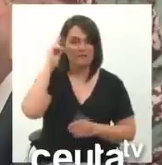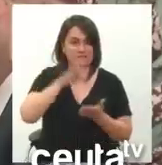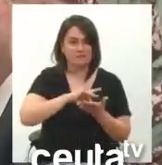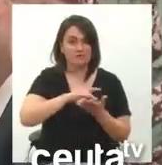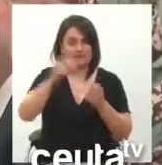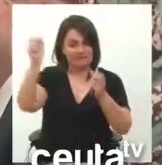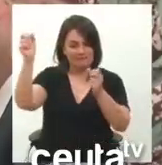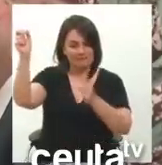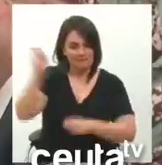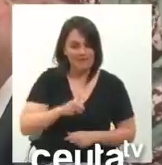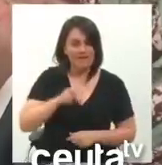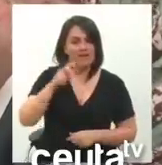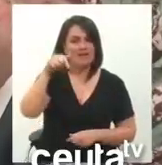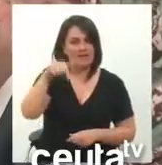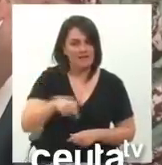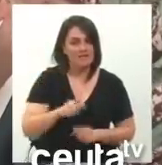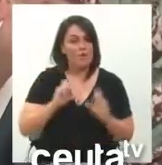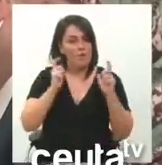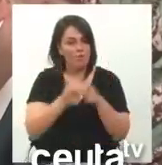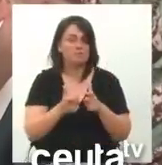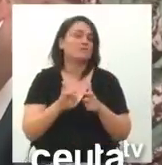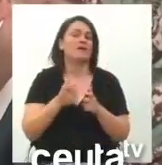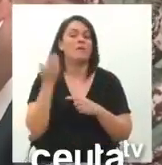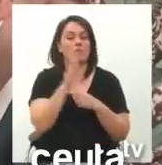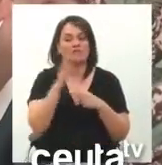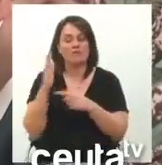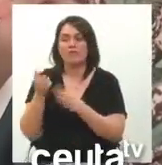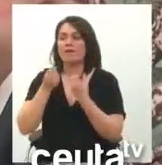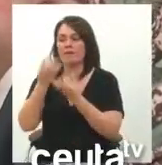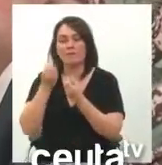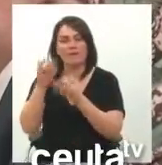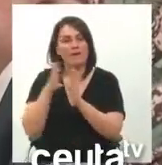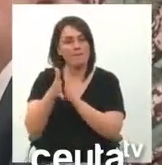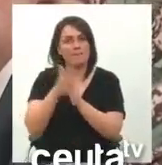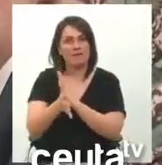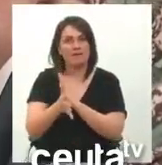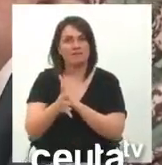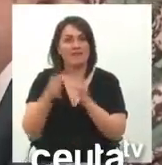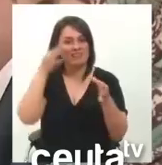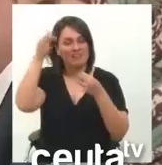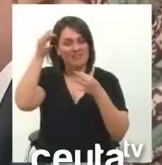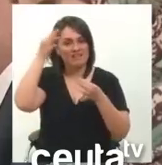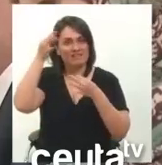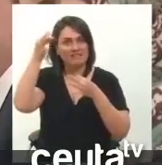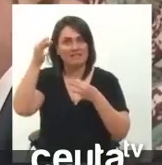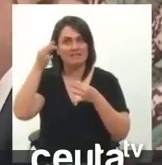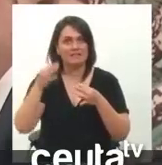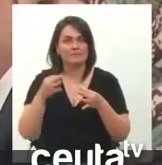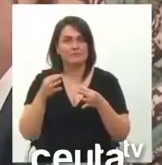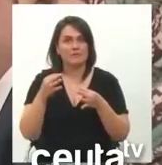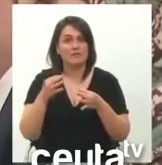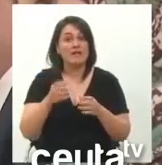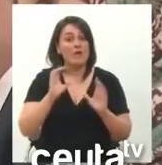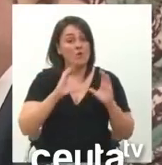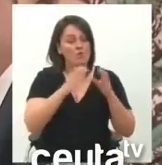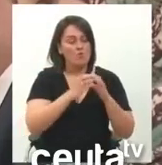con detalle la conversación que tuvo con los responsables del Gobierno de la Nación y la gente de la extrema derecha dijo